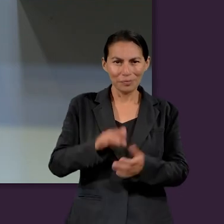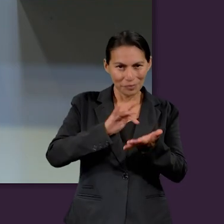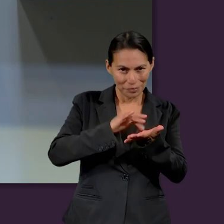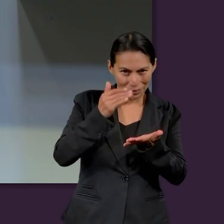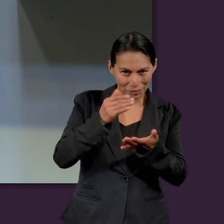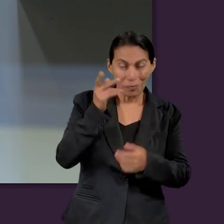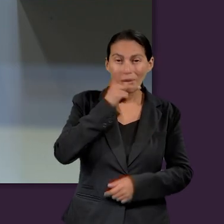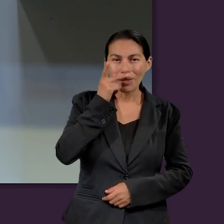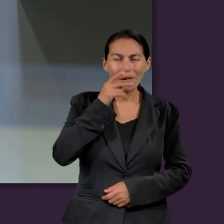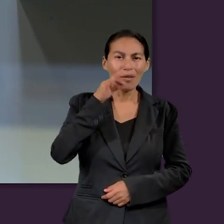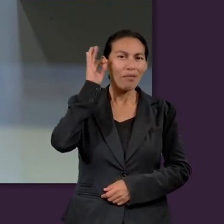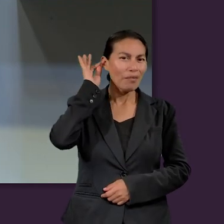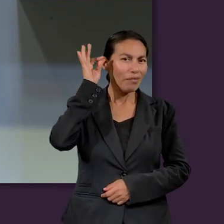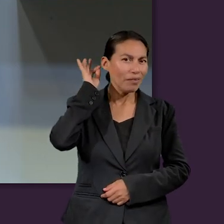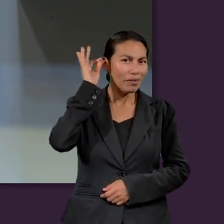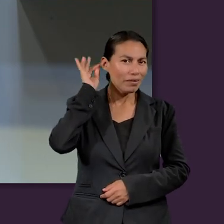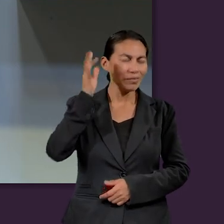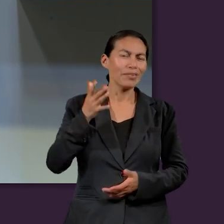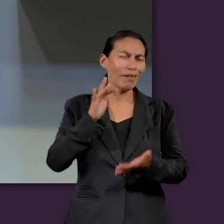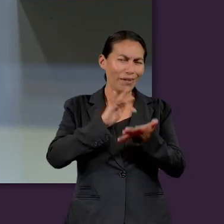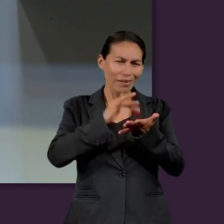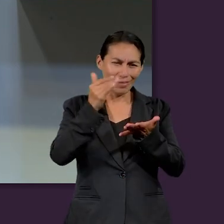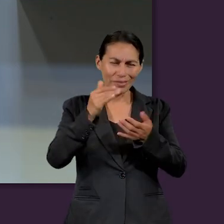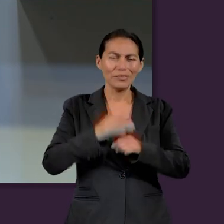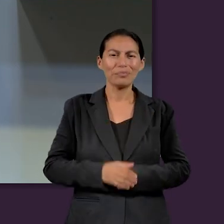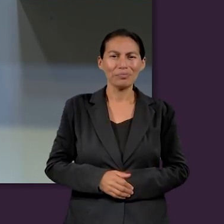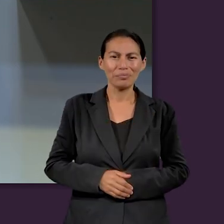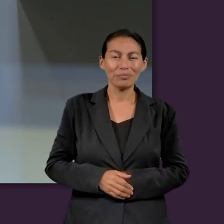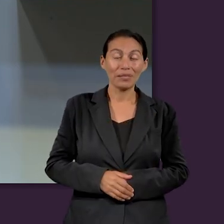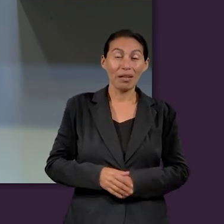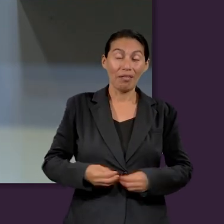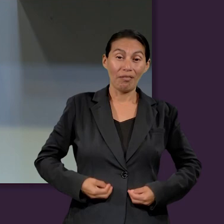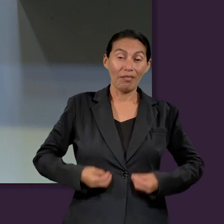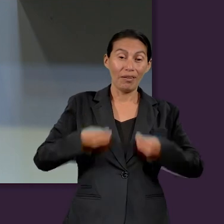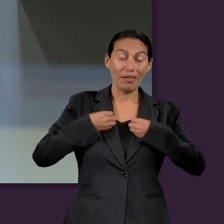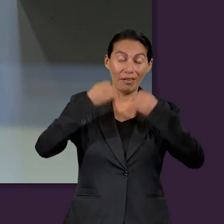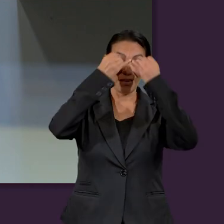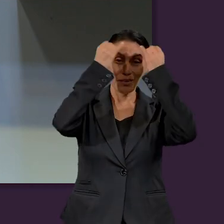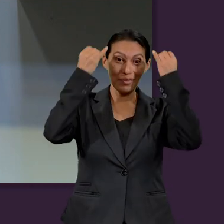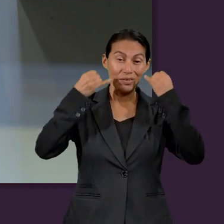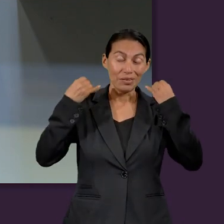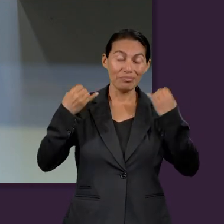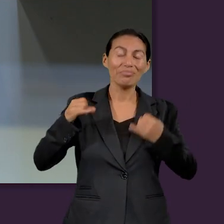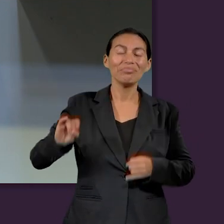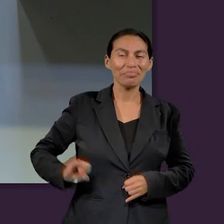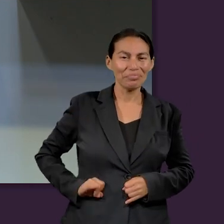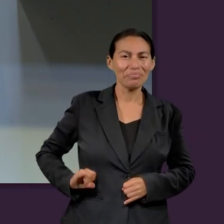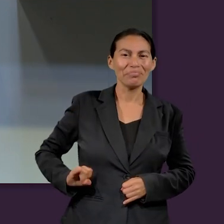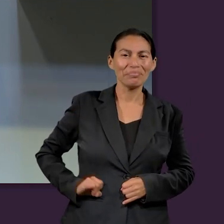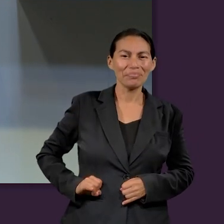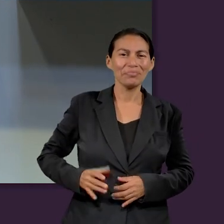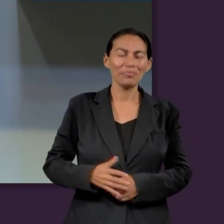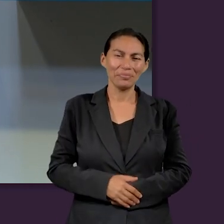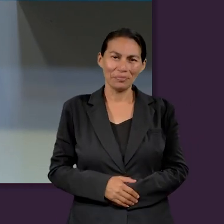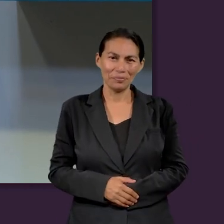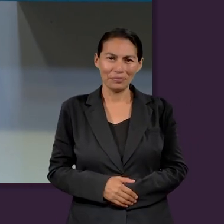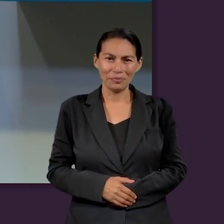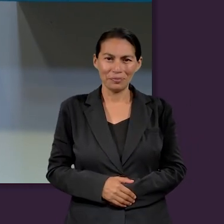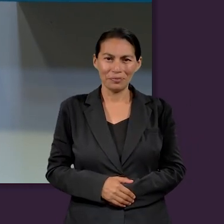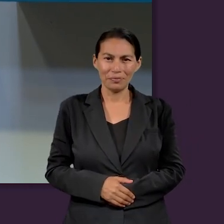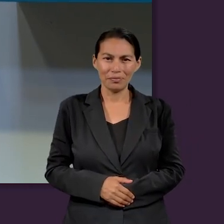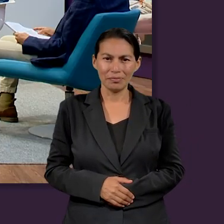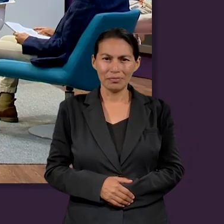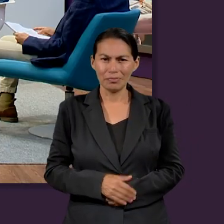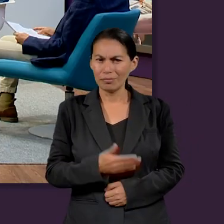Gracias, Pastor Filiberto Grajeda. Es muy interesante la vida de José, ¿no les parece? José, ¿qué